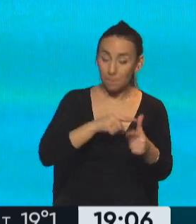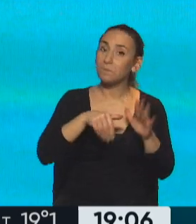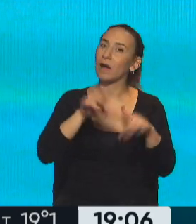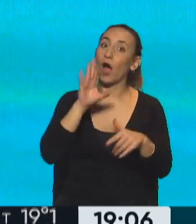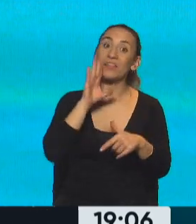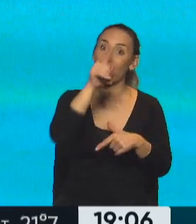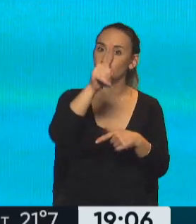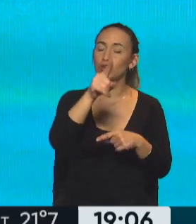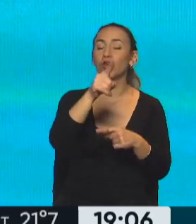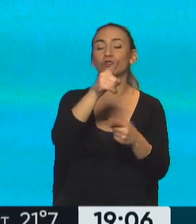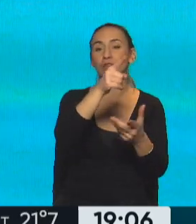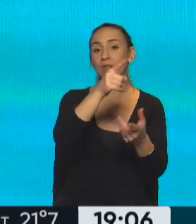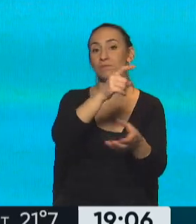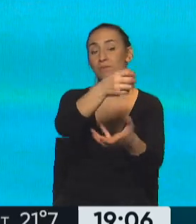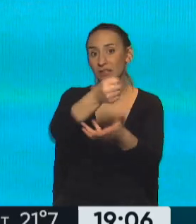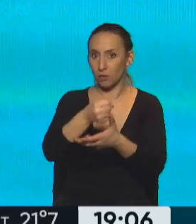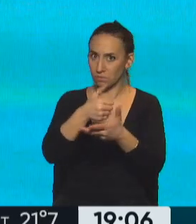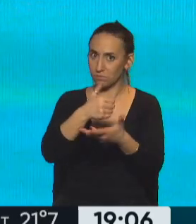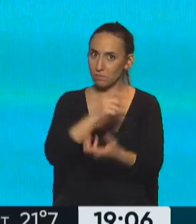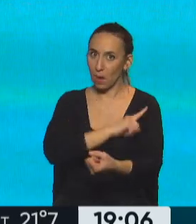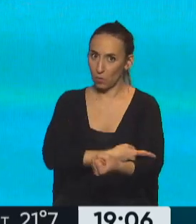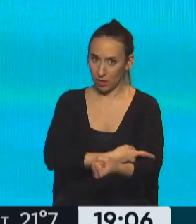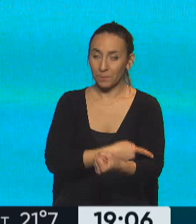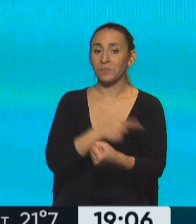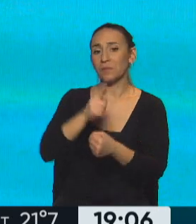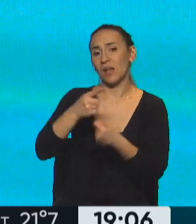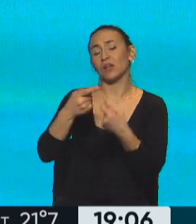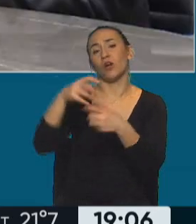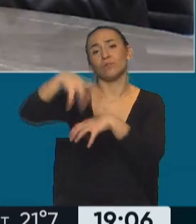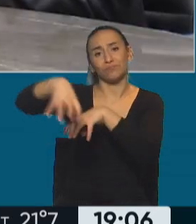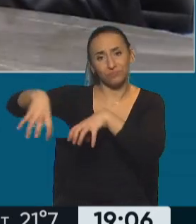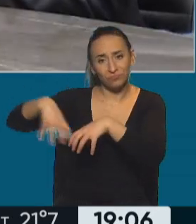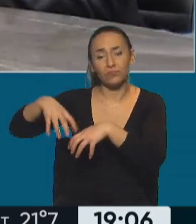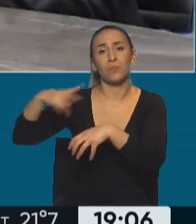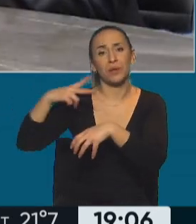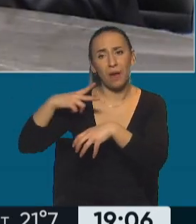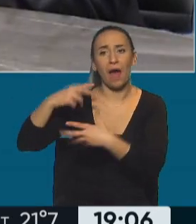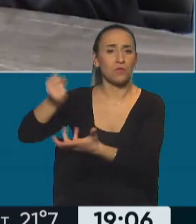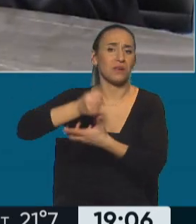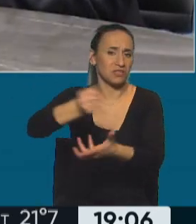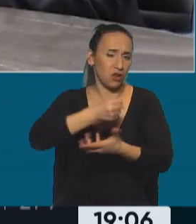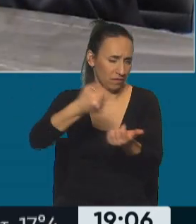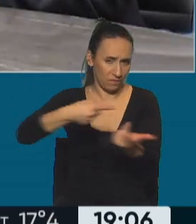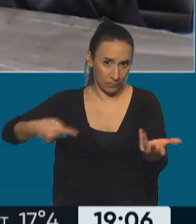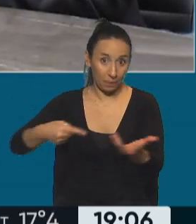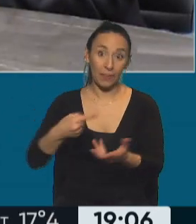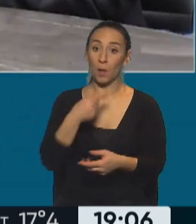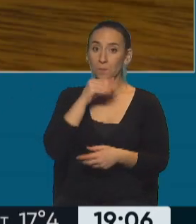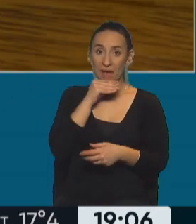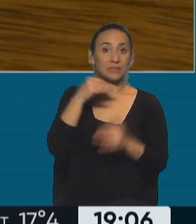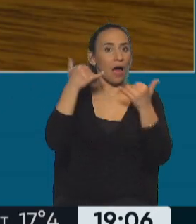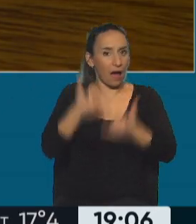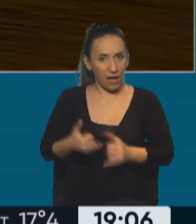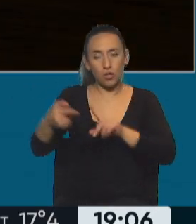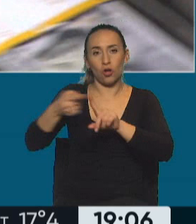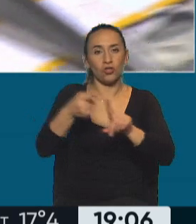el accionista mayoritario, con inversiones, con empresarios, con el sector privado en su totalidad. Así que interesante este visto bueno que